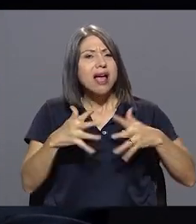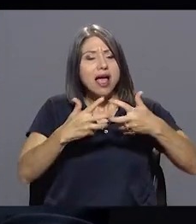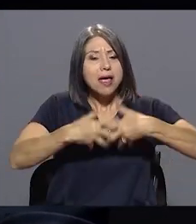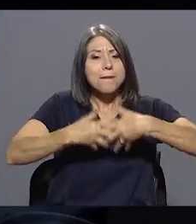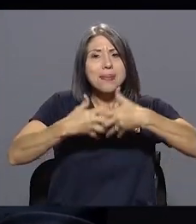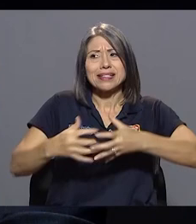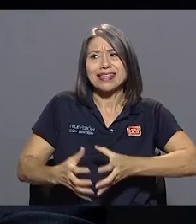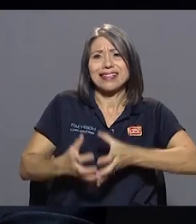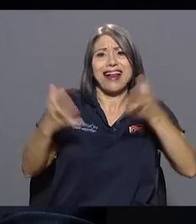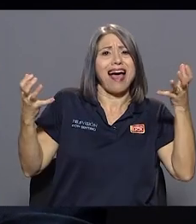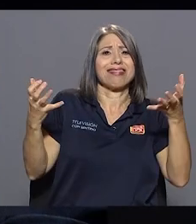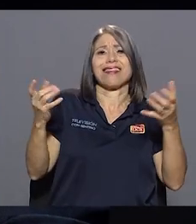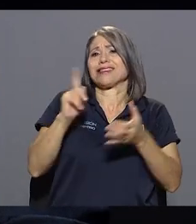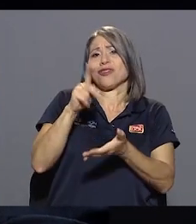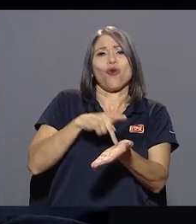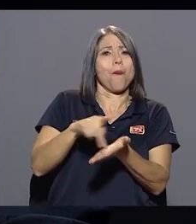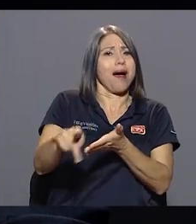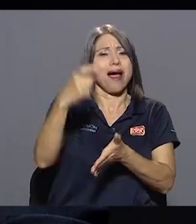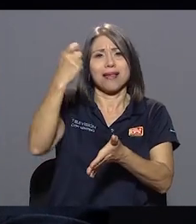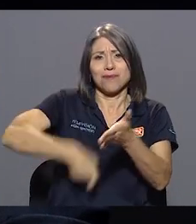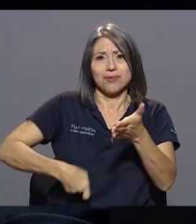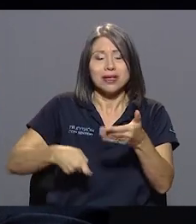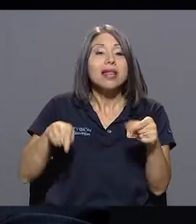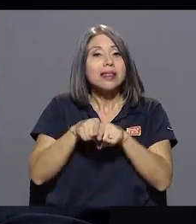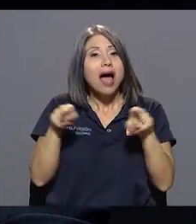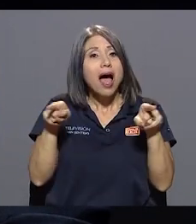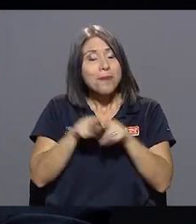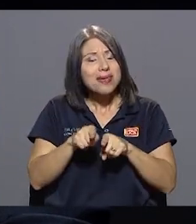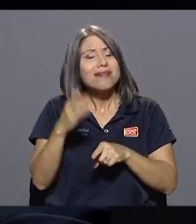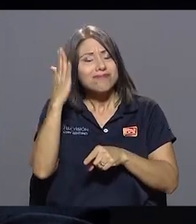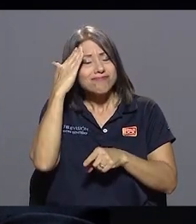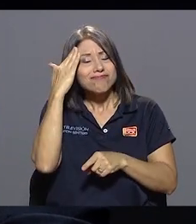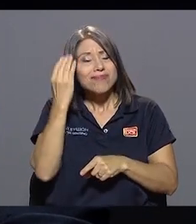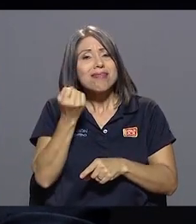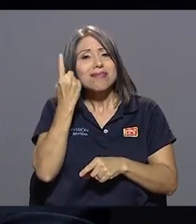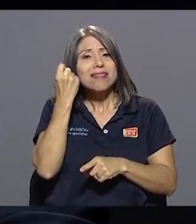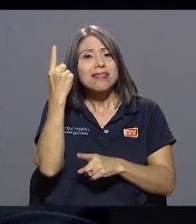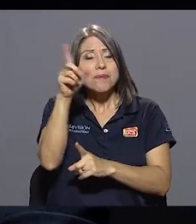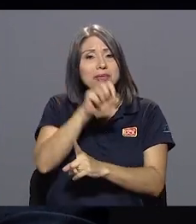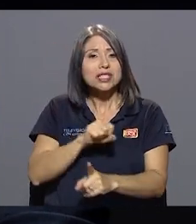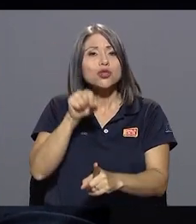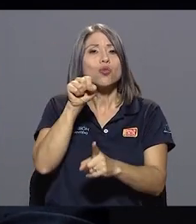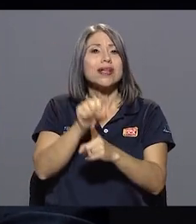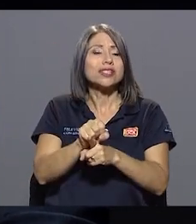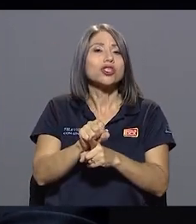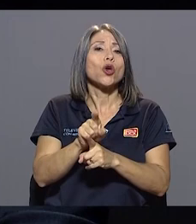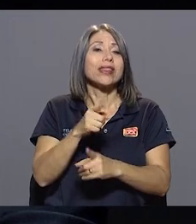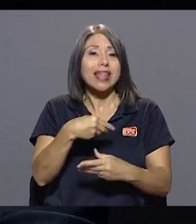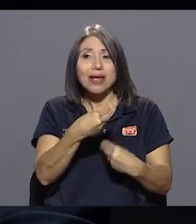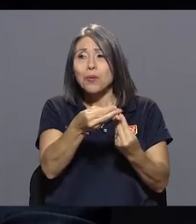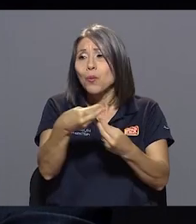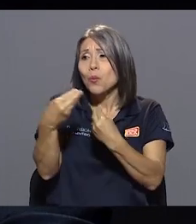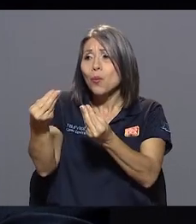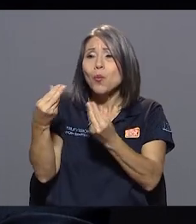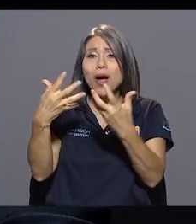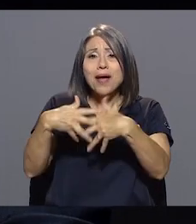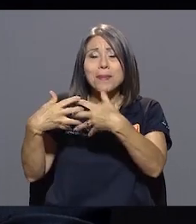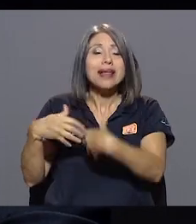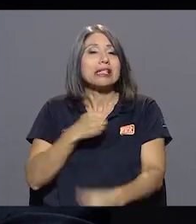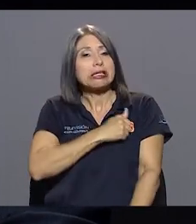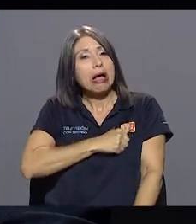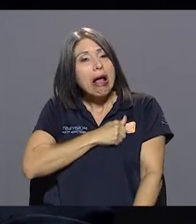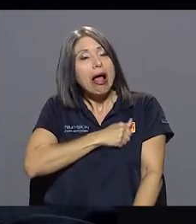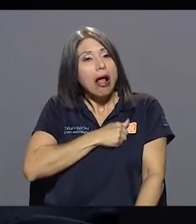de no pagar, también tenemos un ecosistema claro, en el caso específico de una amnistía, que privilegió a algunos.